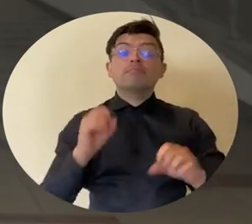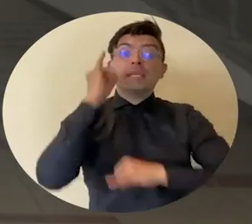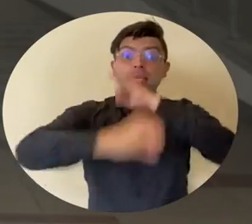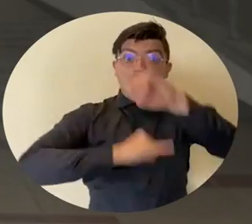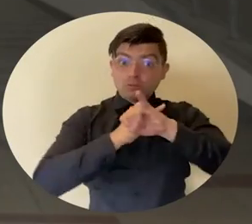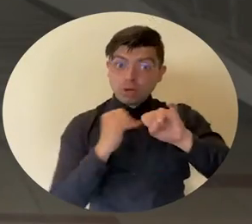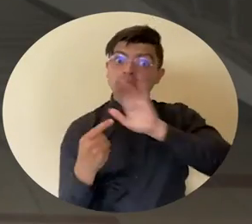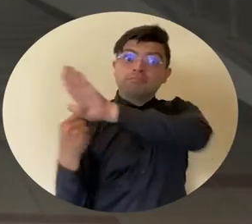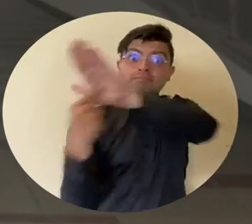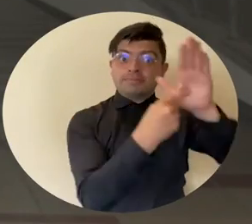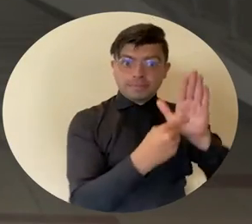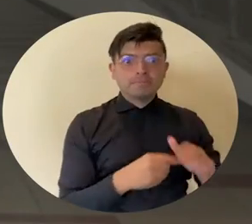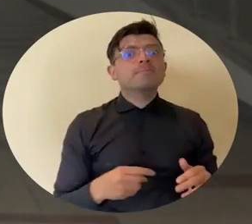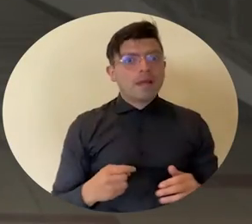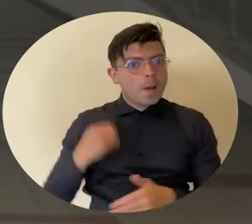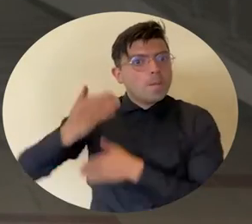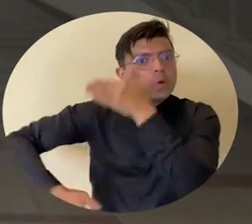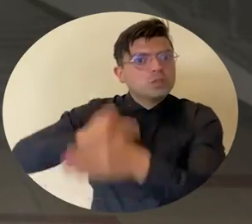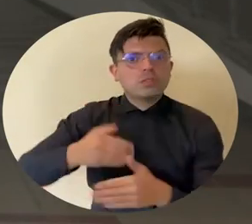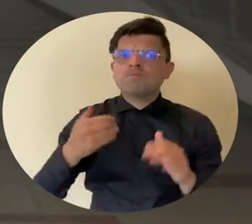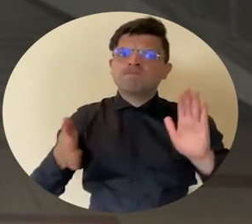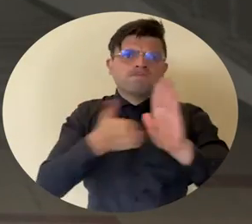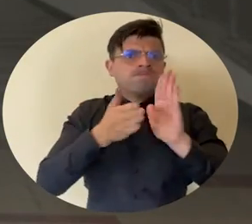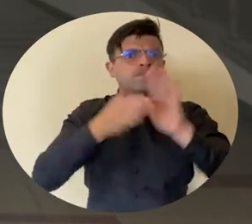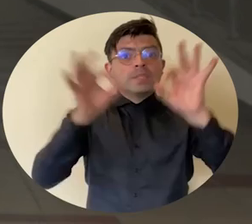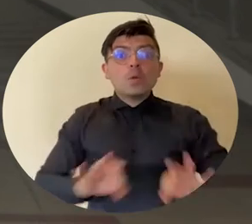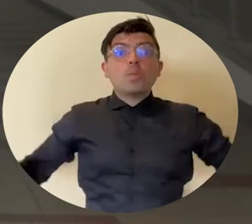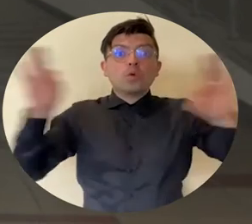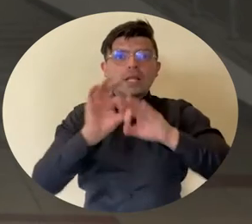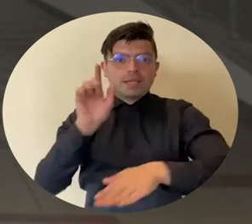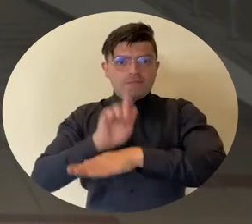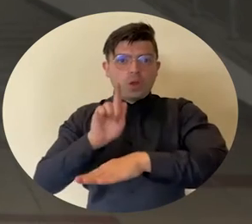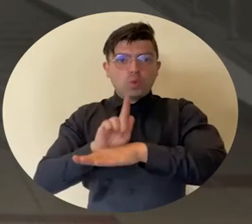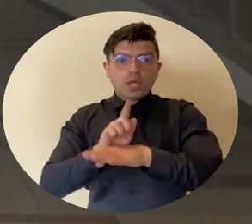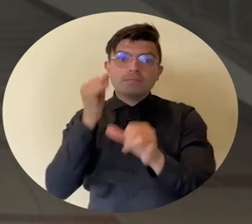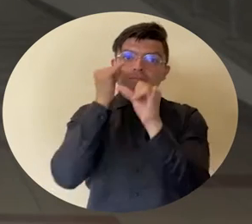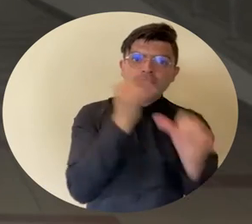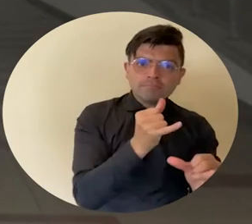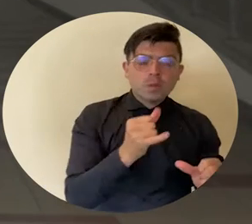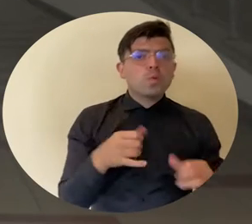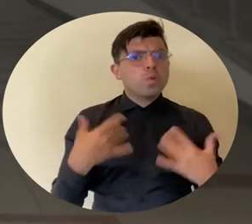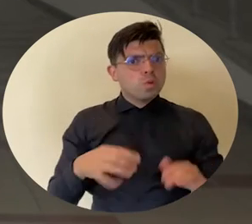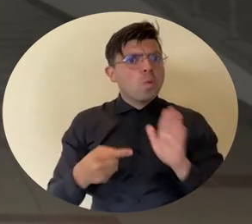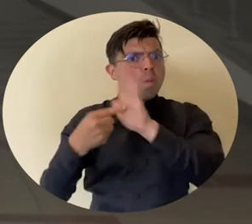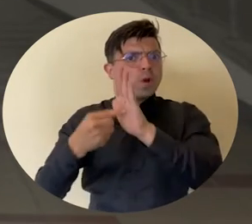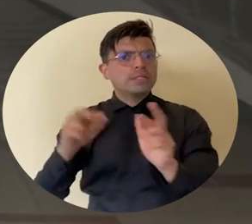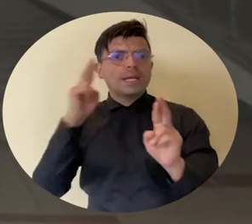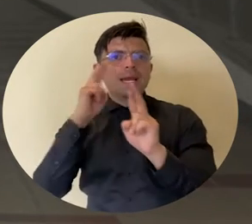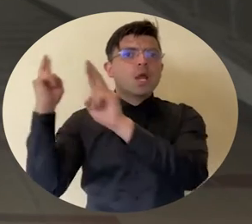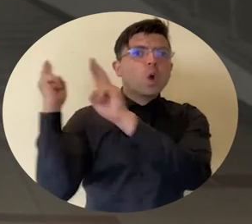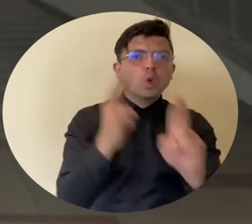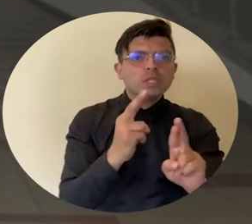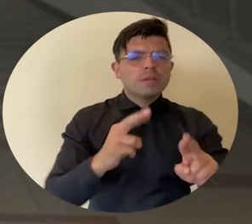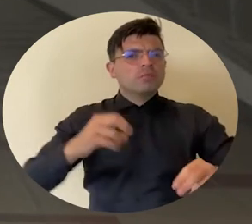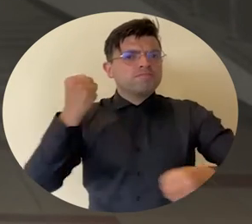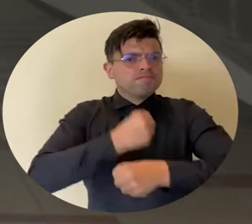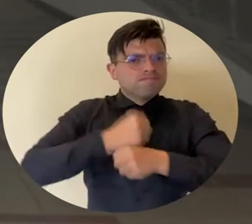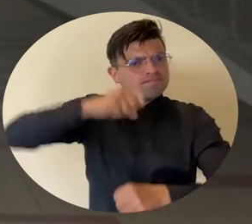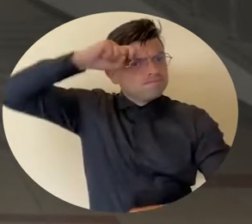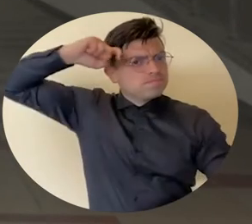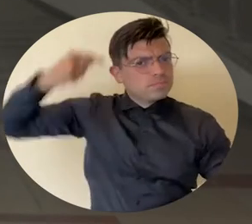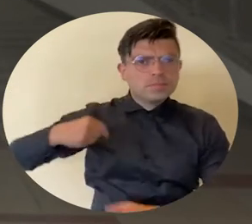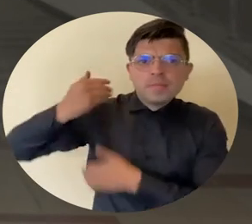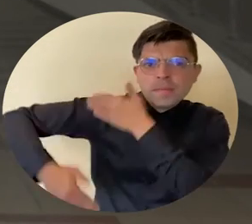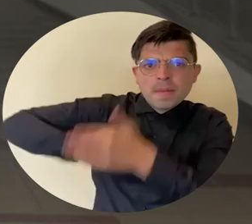sido un proceso fundamental para la Facultad de Ingeniería por lo que representa el reconocimiento de la labor que se ha venido desarrollando desde el